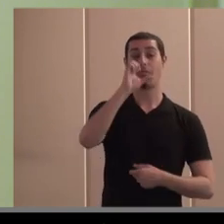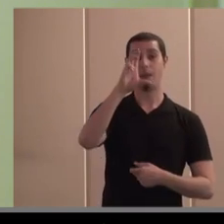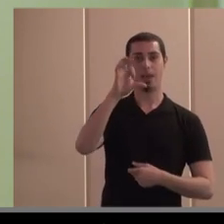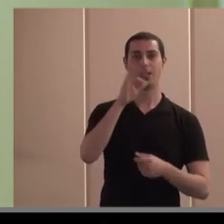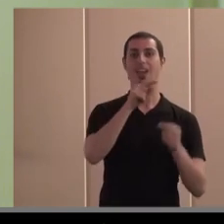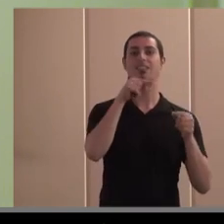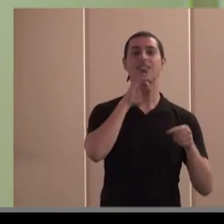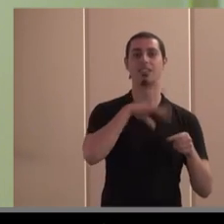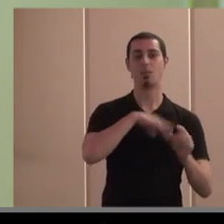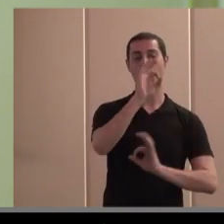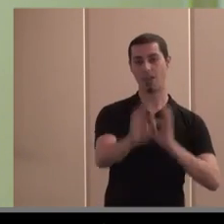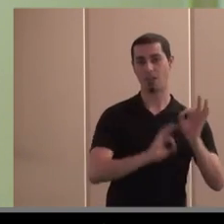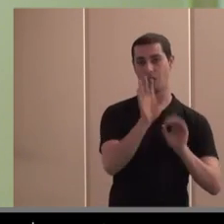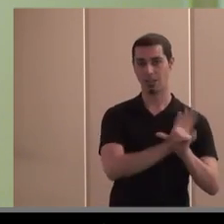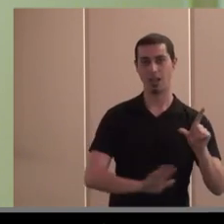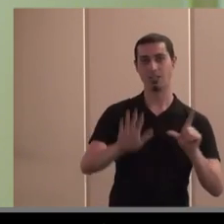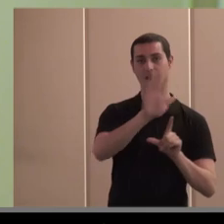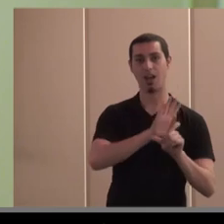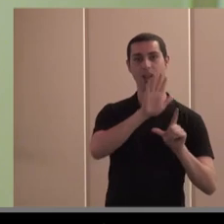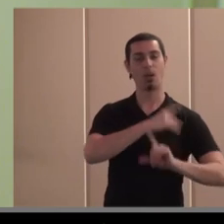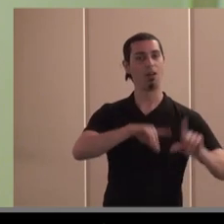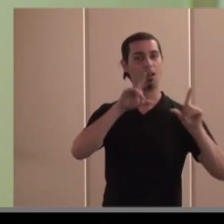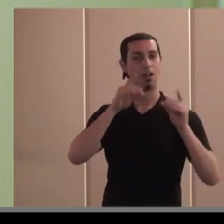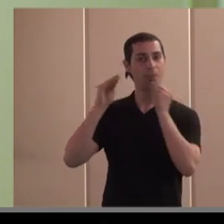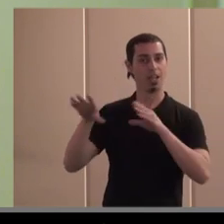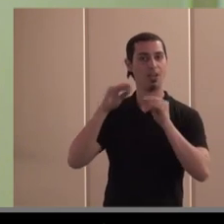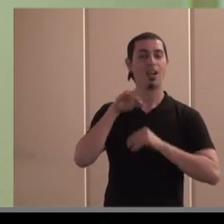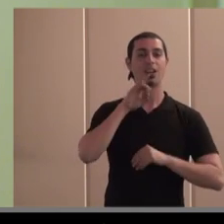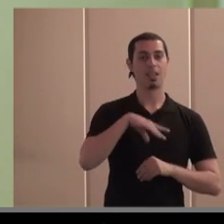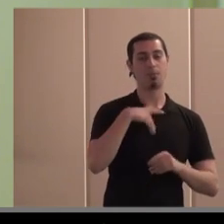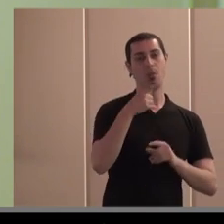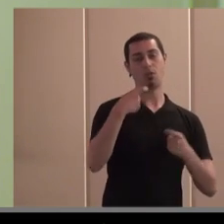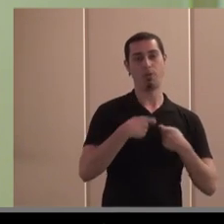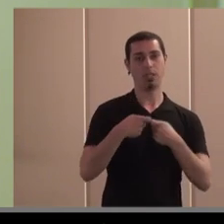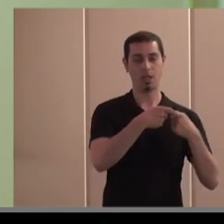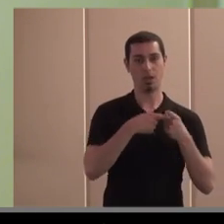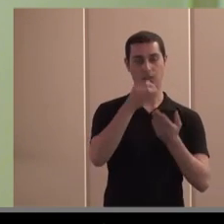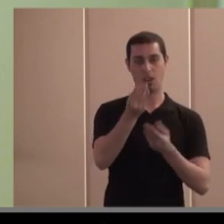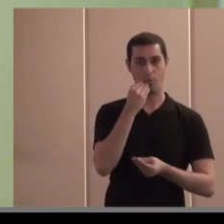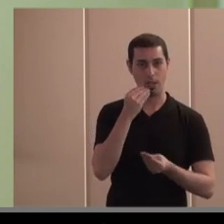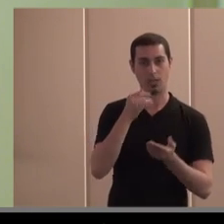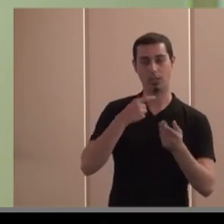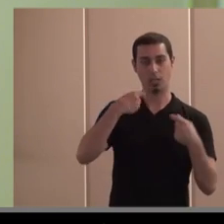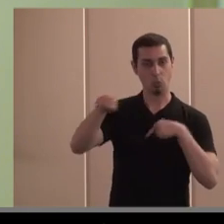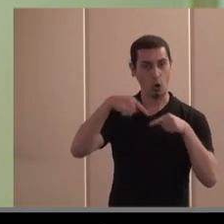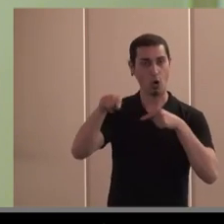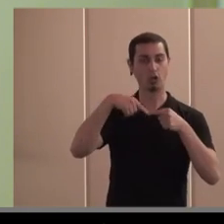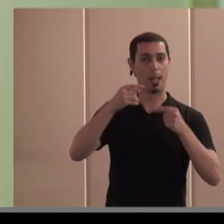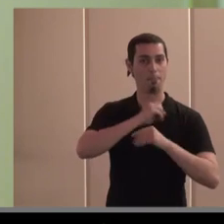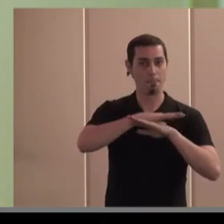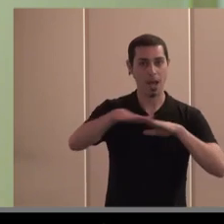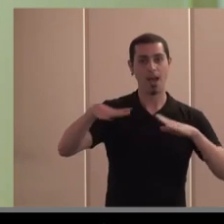las organizaciones estatales que representan a cada una de esas clases de cooperativas agroalimentarias transporte el mar las